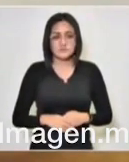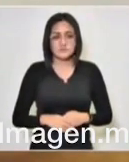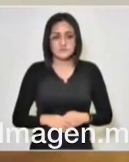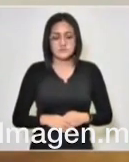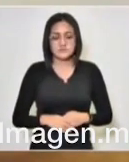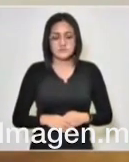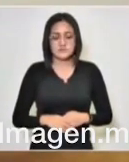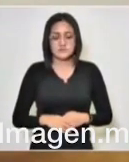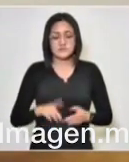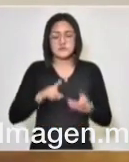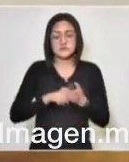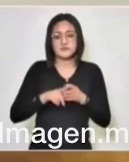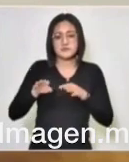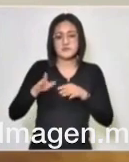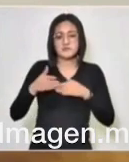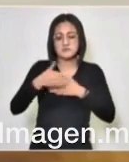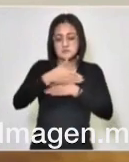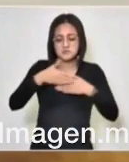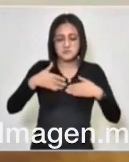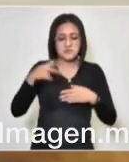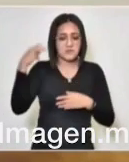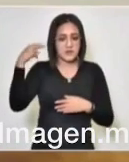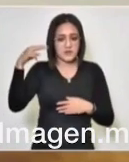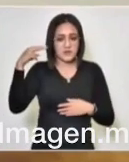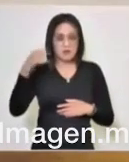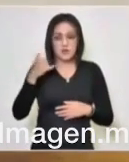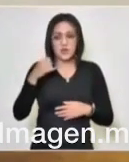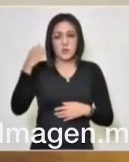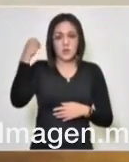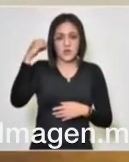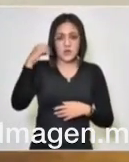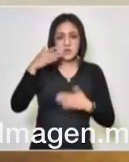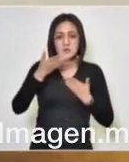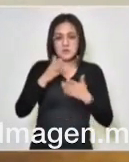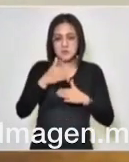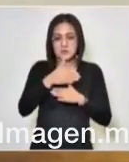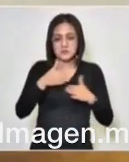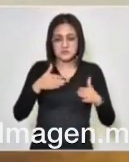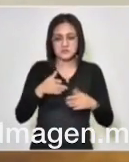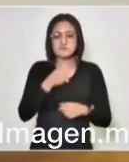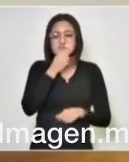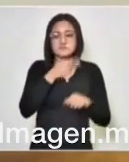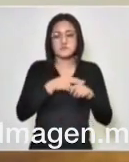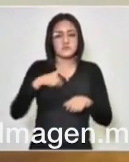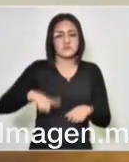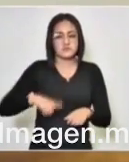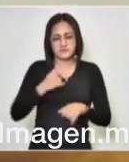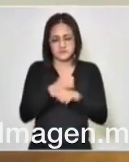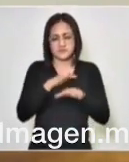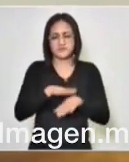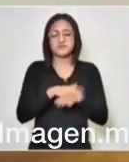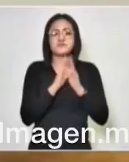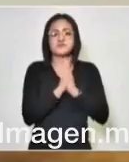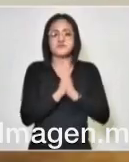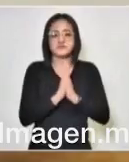límites entre Veracruz y Oaxaca. Secretaria de Gobernación, infórmenos, por favor.